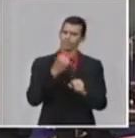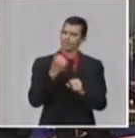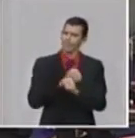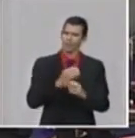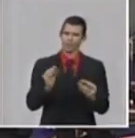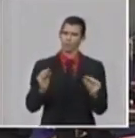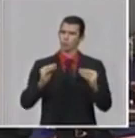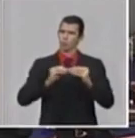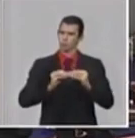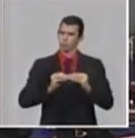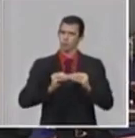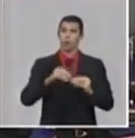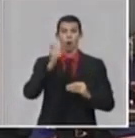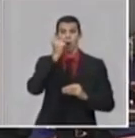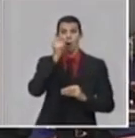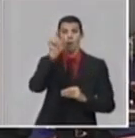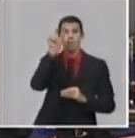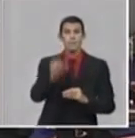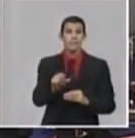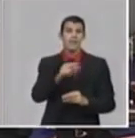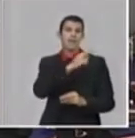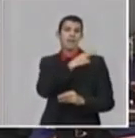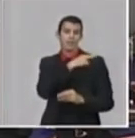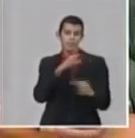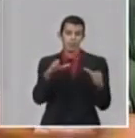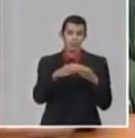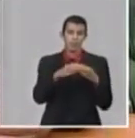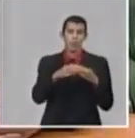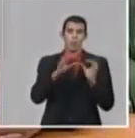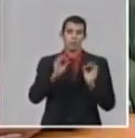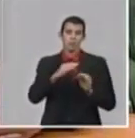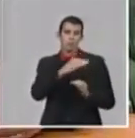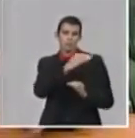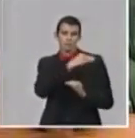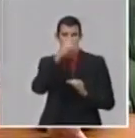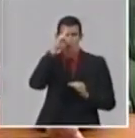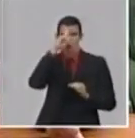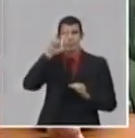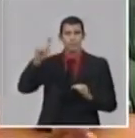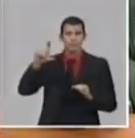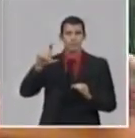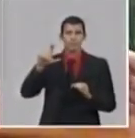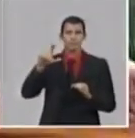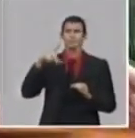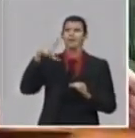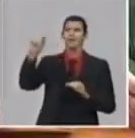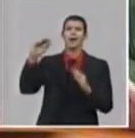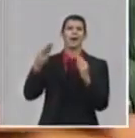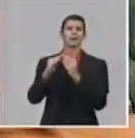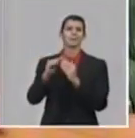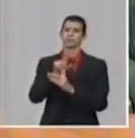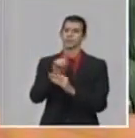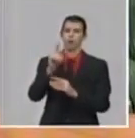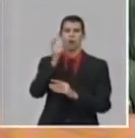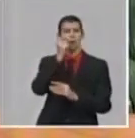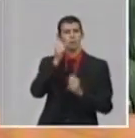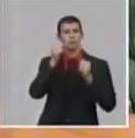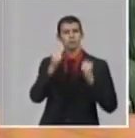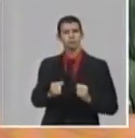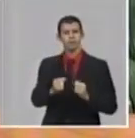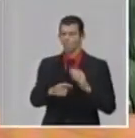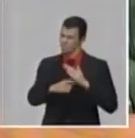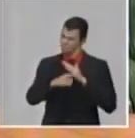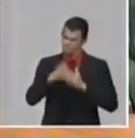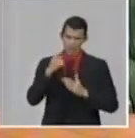Es algo estoico de admirar. Porque, bueno, ellos tienen su régimen de que trabajan 15 días, después salen